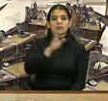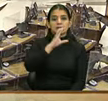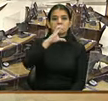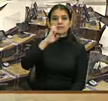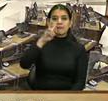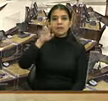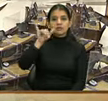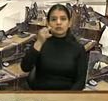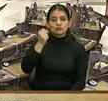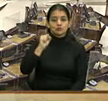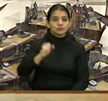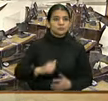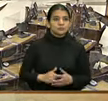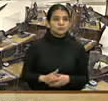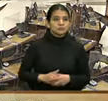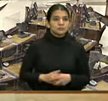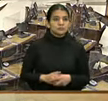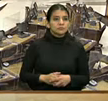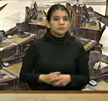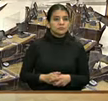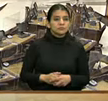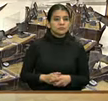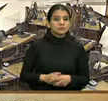tercera intervención en lo que va a este debate.